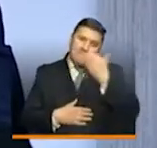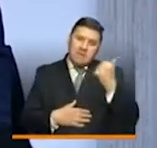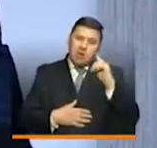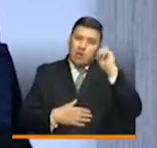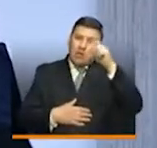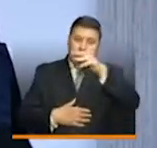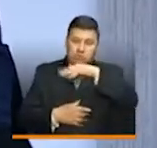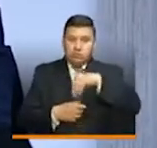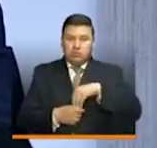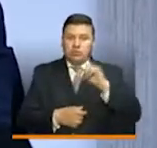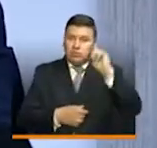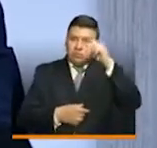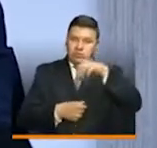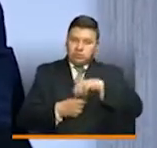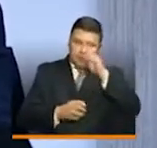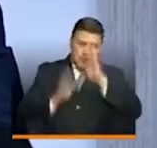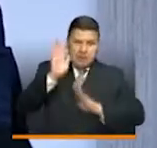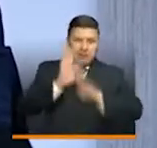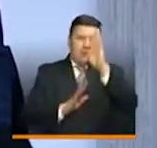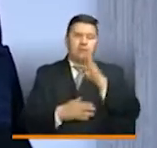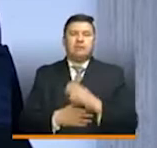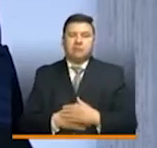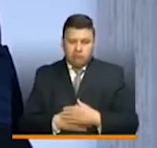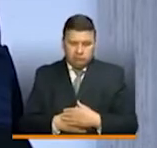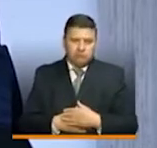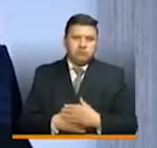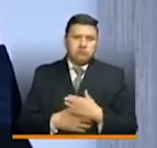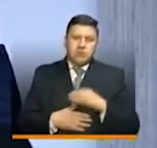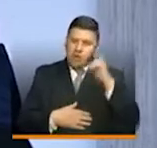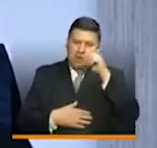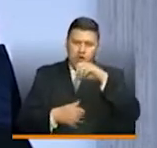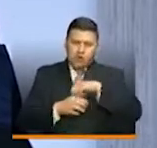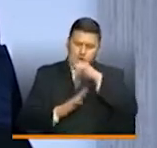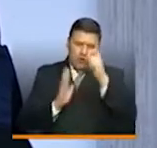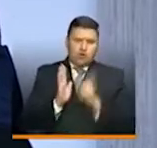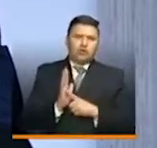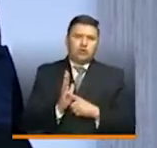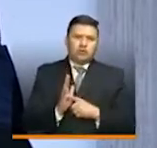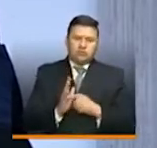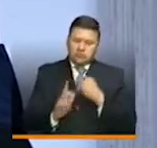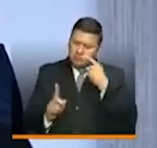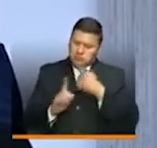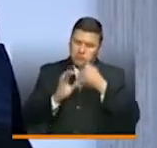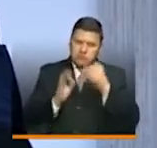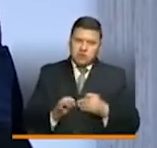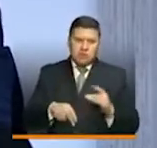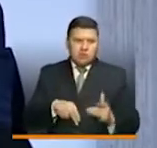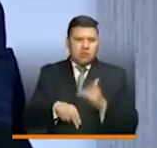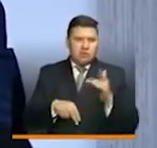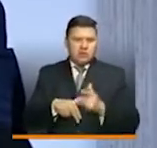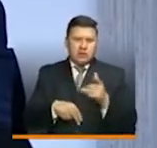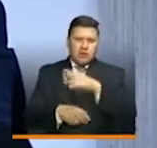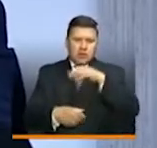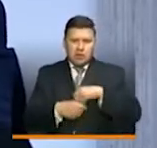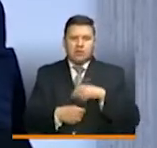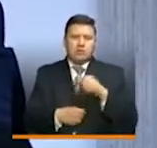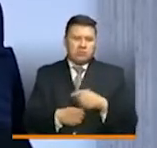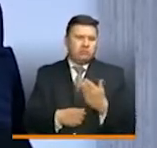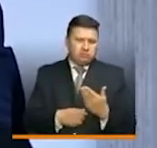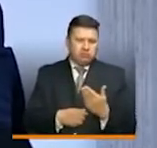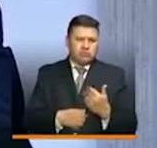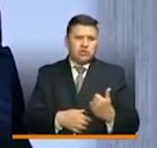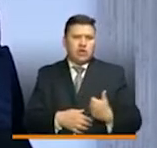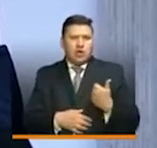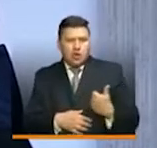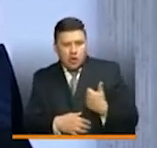gobierno que es el gobierno del emprendimiento. Tenemos un gobierno totalmente convencido en estimular las iniciativas de los